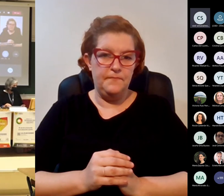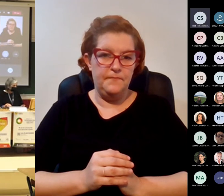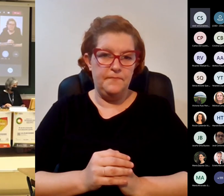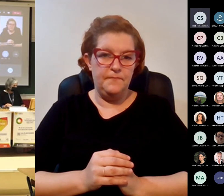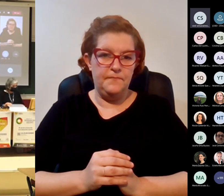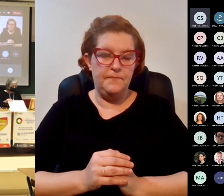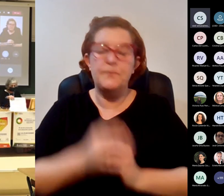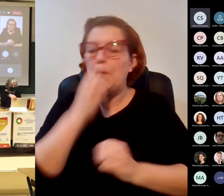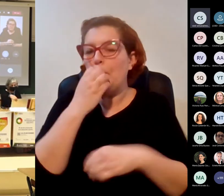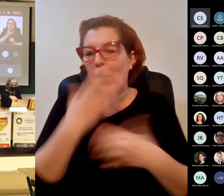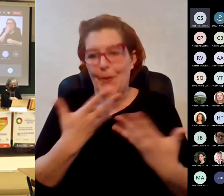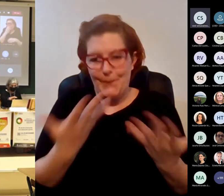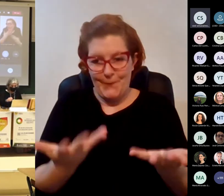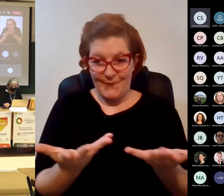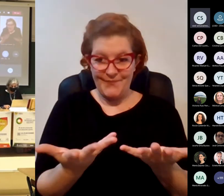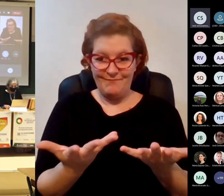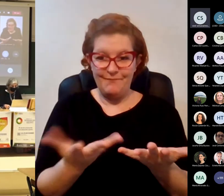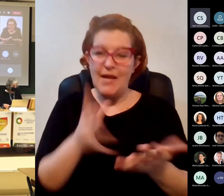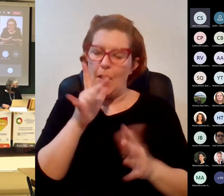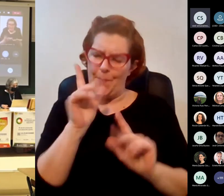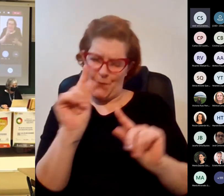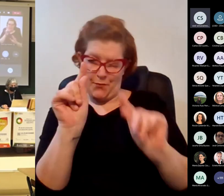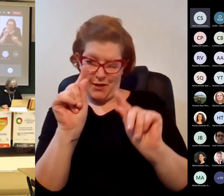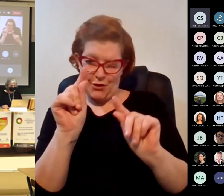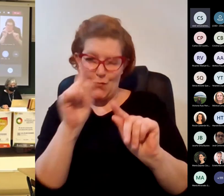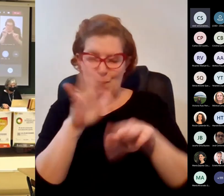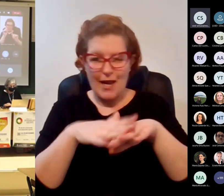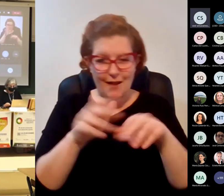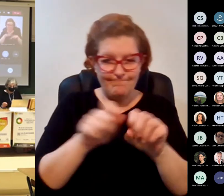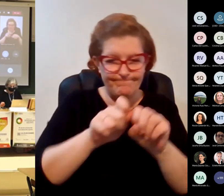bueno pues vamos un momentito mientras se abre